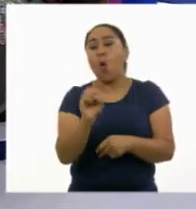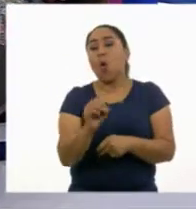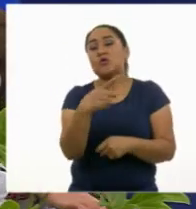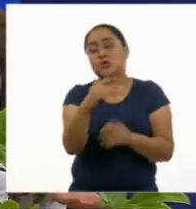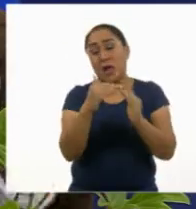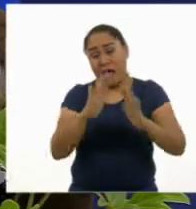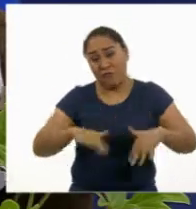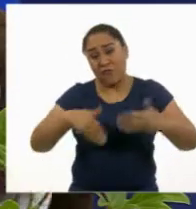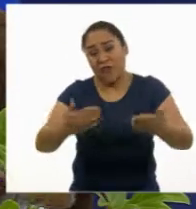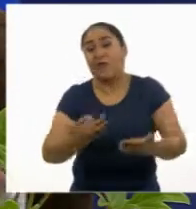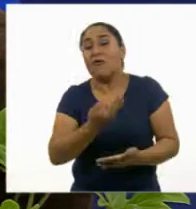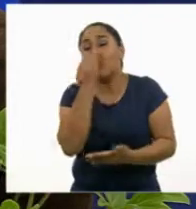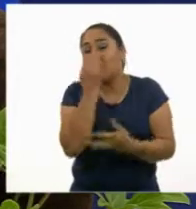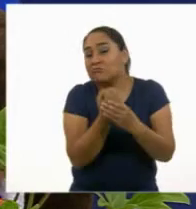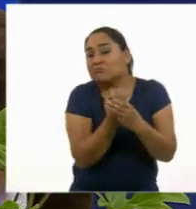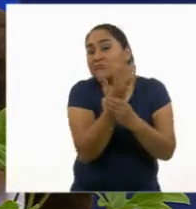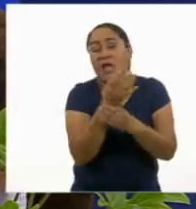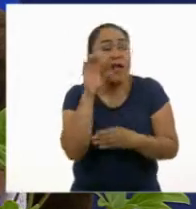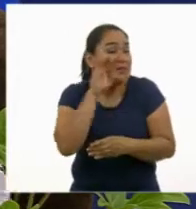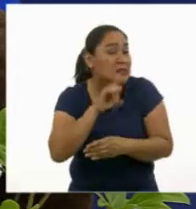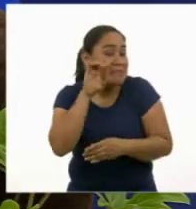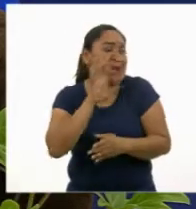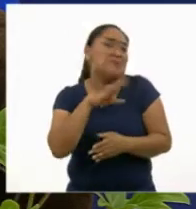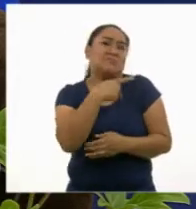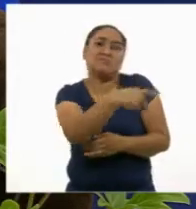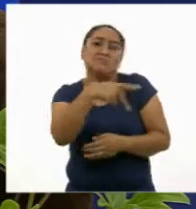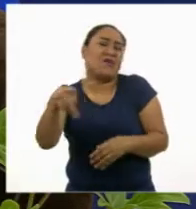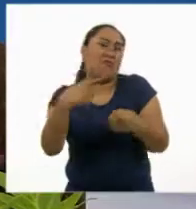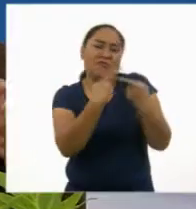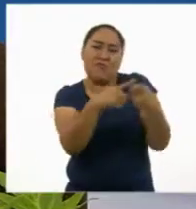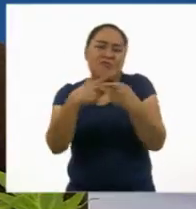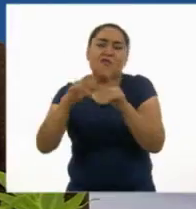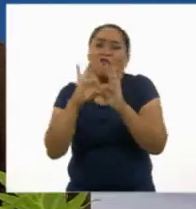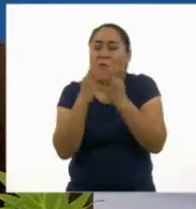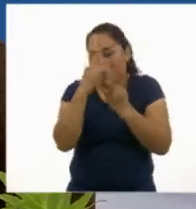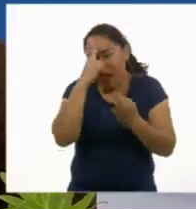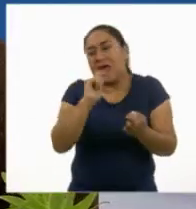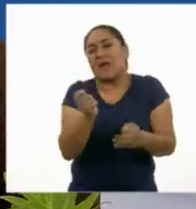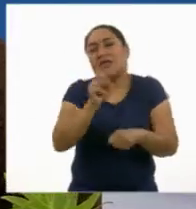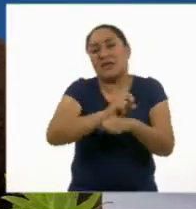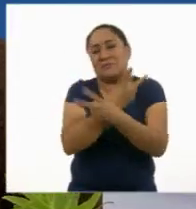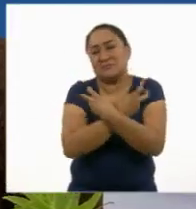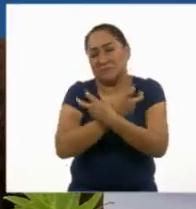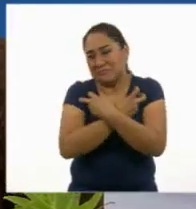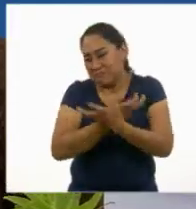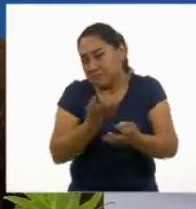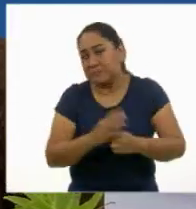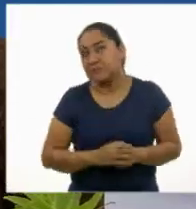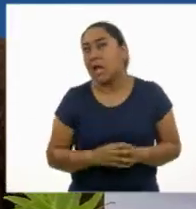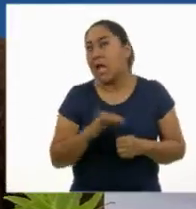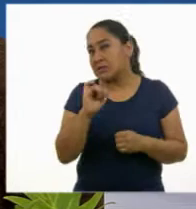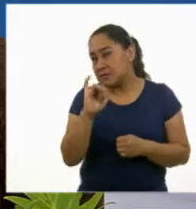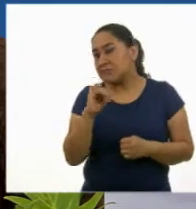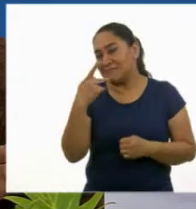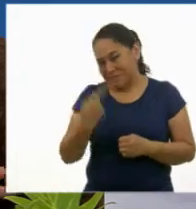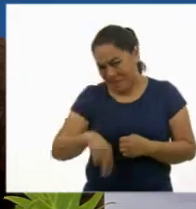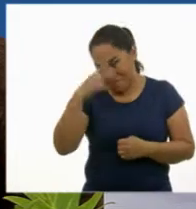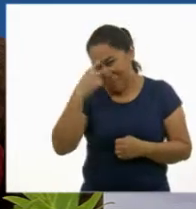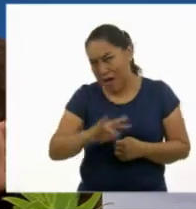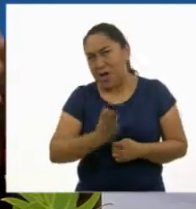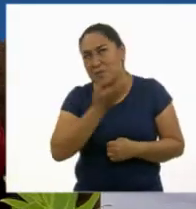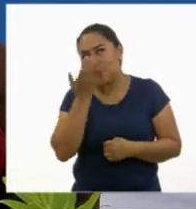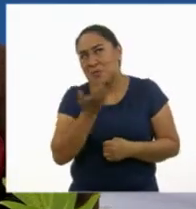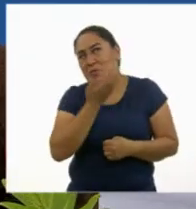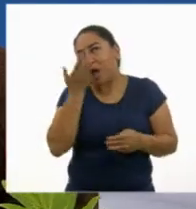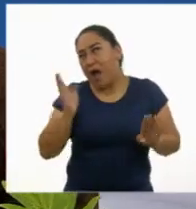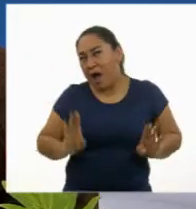su casa. Hay muchas maneras de celebrar una costumbre. Sí, tienes mucha razón. Aunque es una tradición mexicana, no significa que